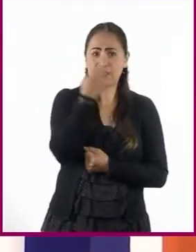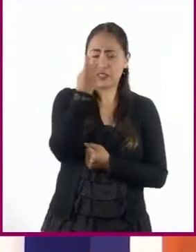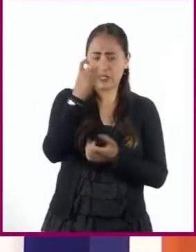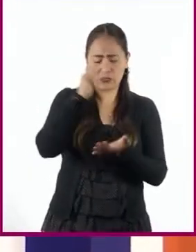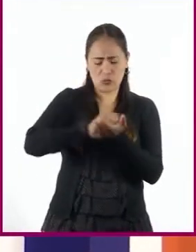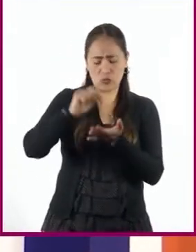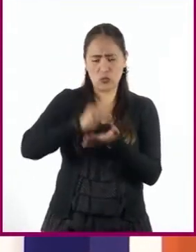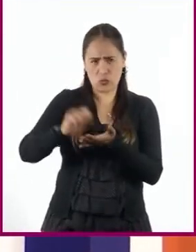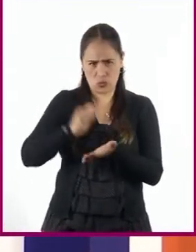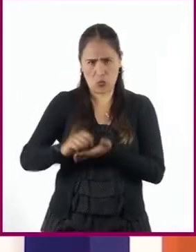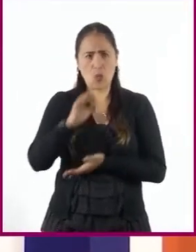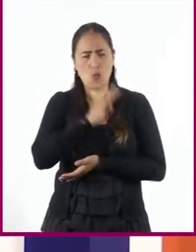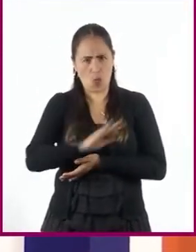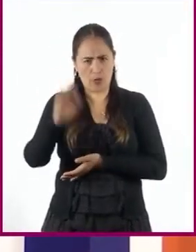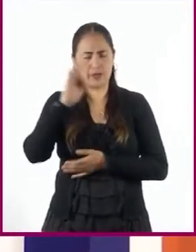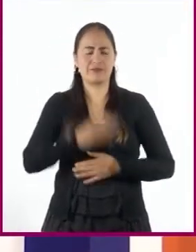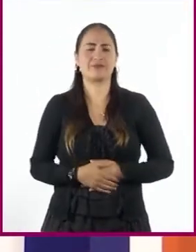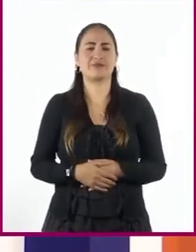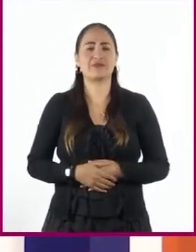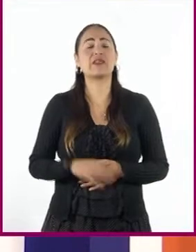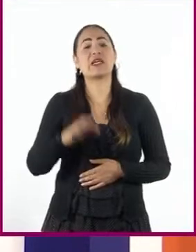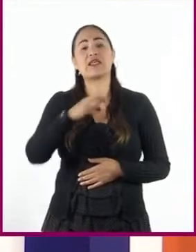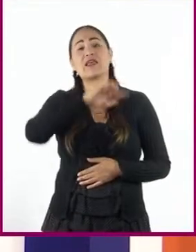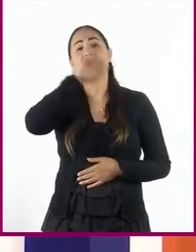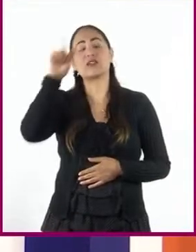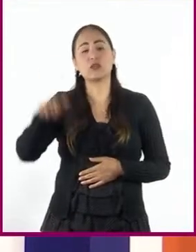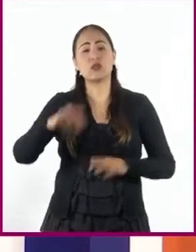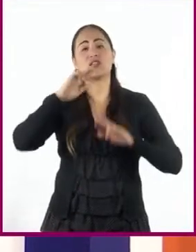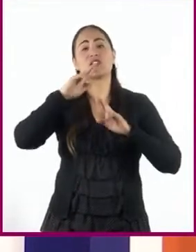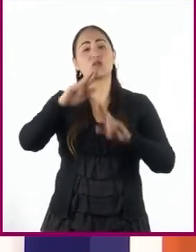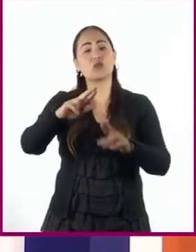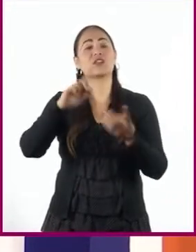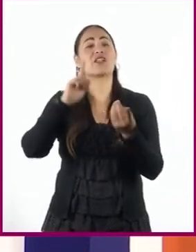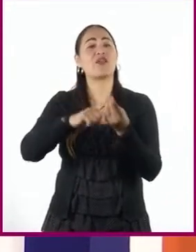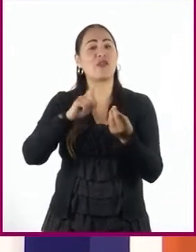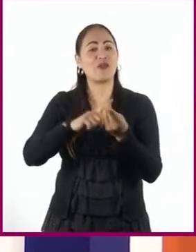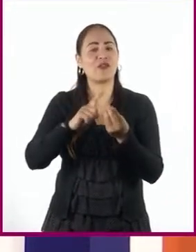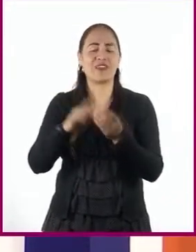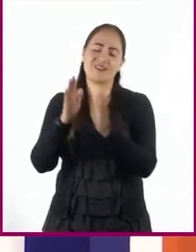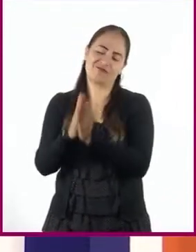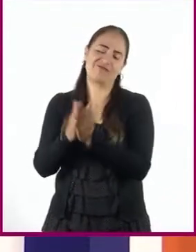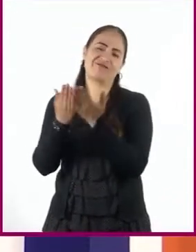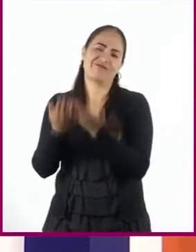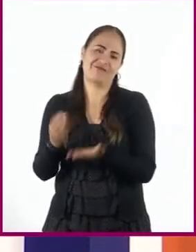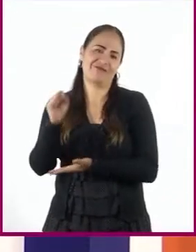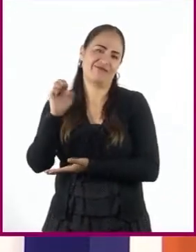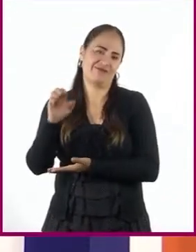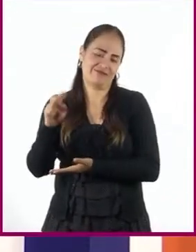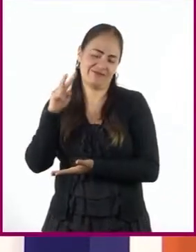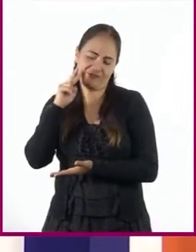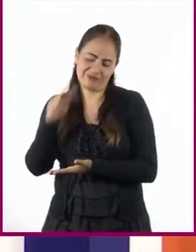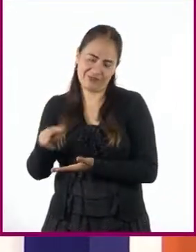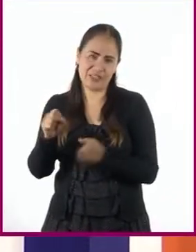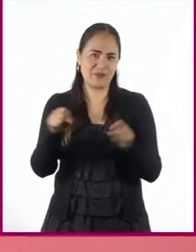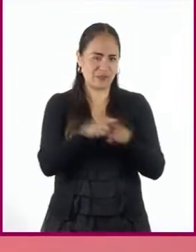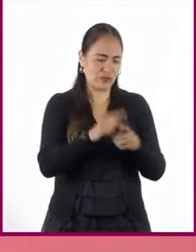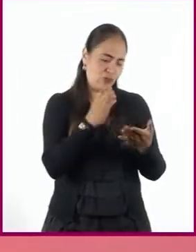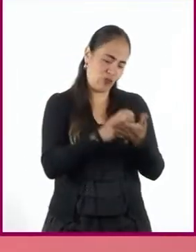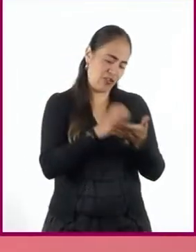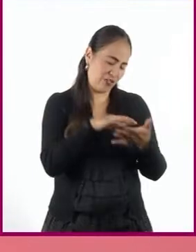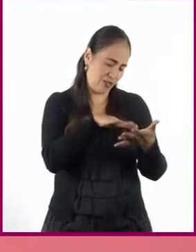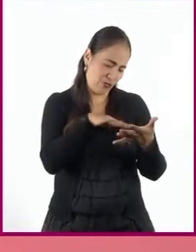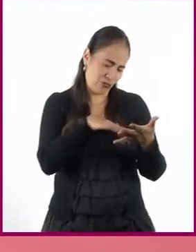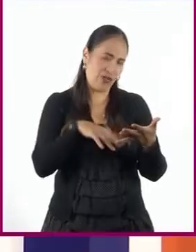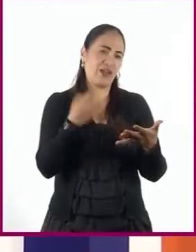surjan al resolver los planteamientos. Pues muchas de estas las podrán resolver al momento de consultar su libro de texto y revisar sus apuntes.